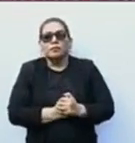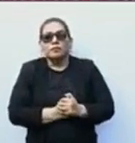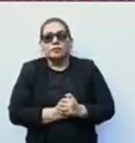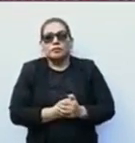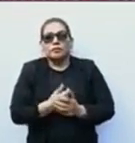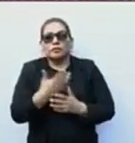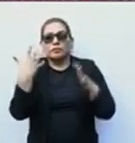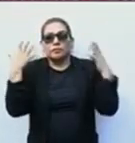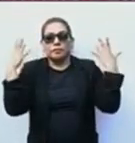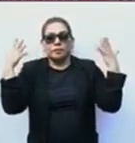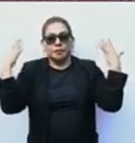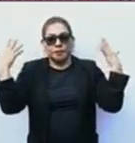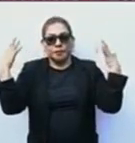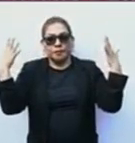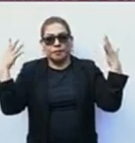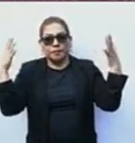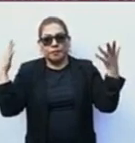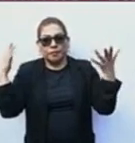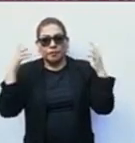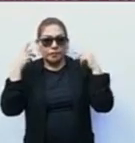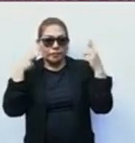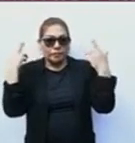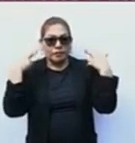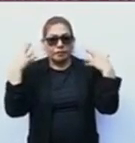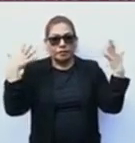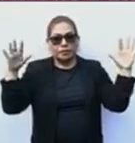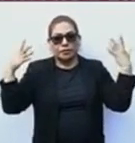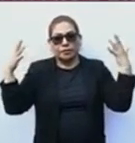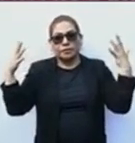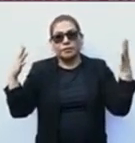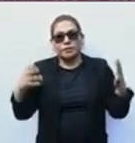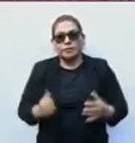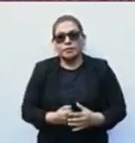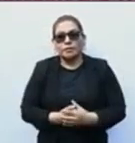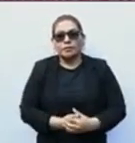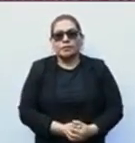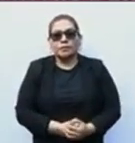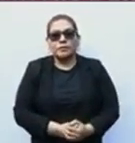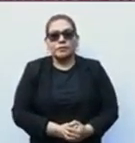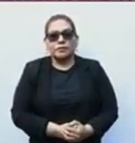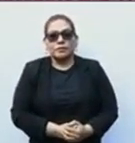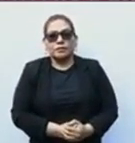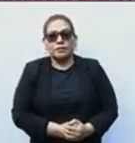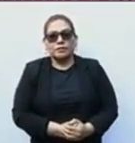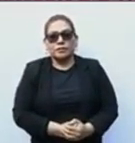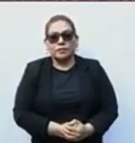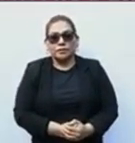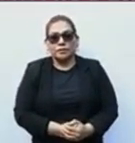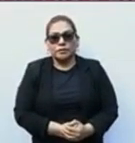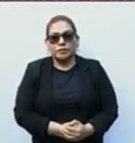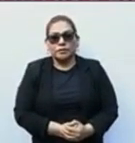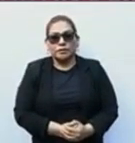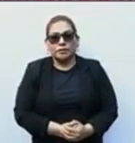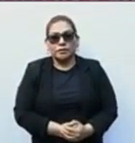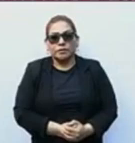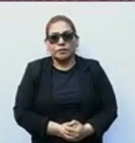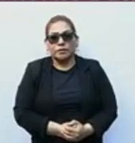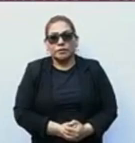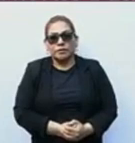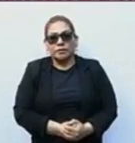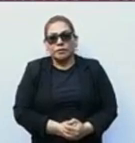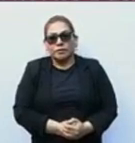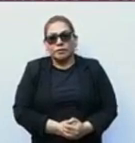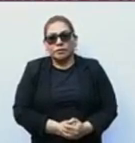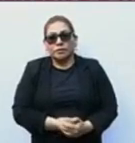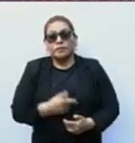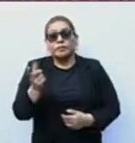que a la partida del